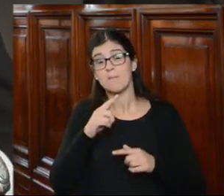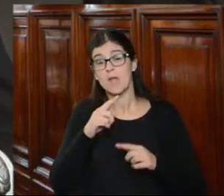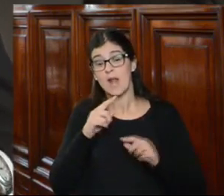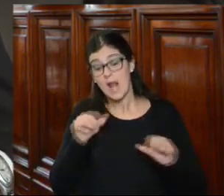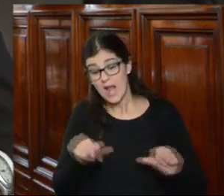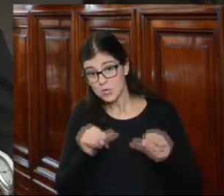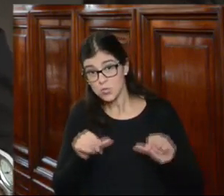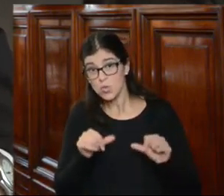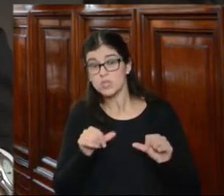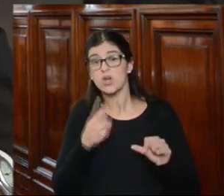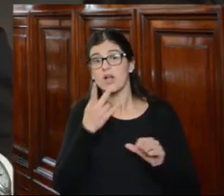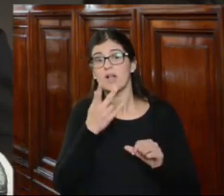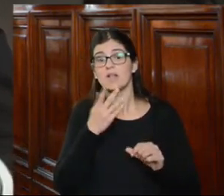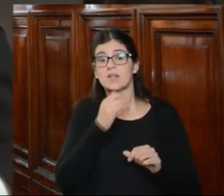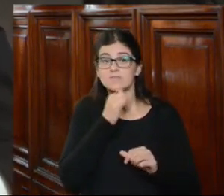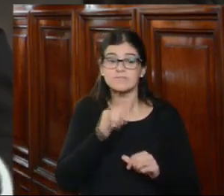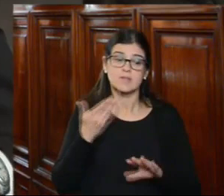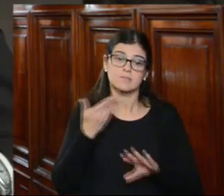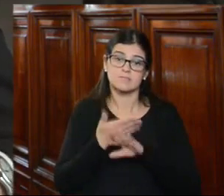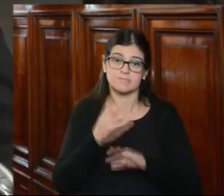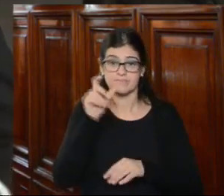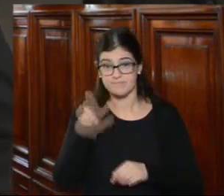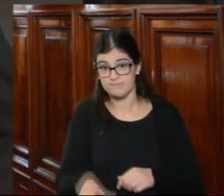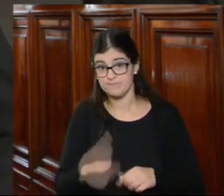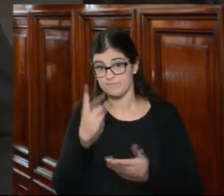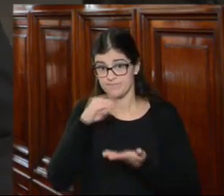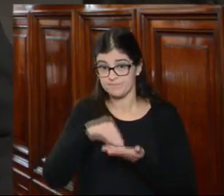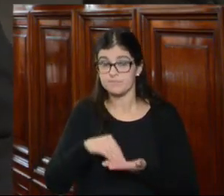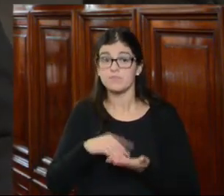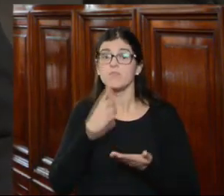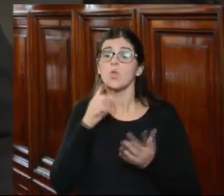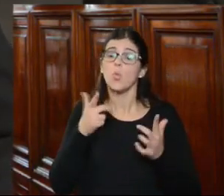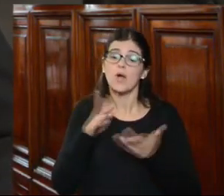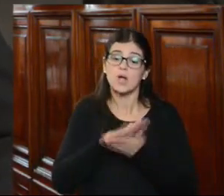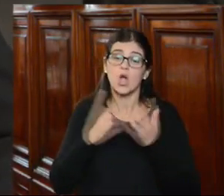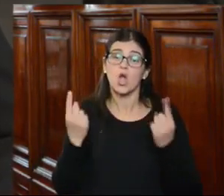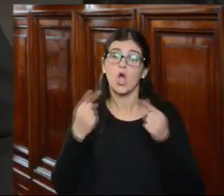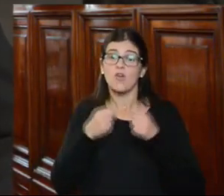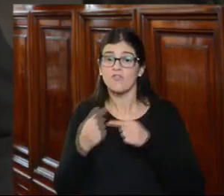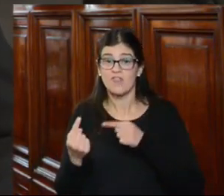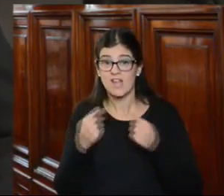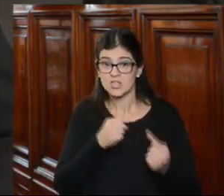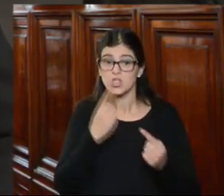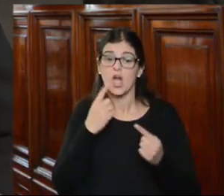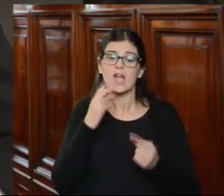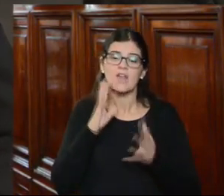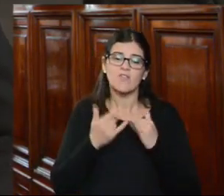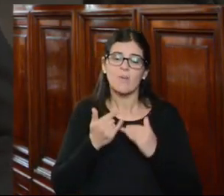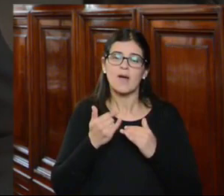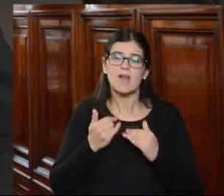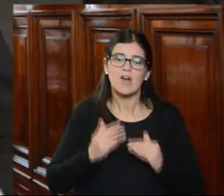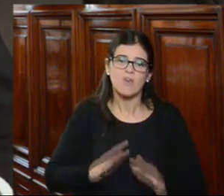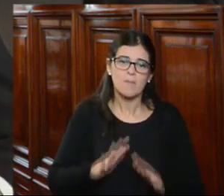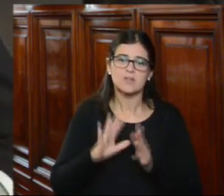es a denuncia de parte por lo tanto entendimos que no hay ningún conflicto en materia de competencias las competencias están